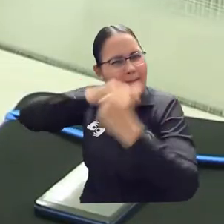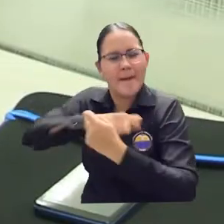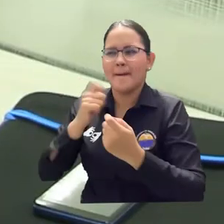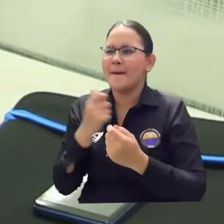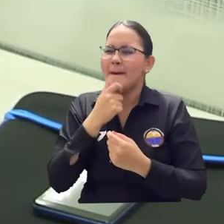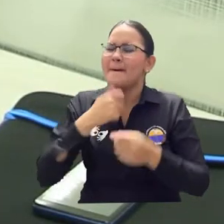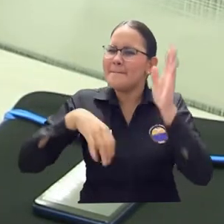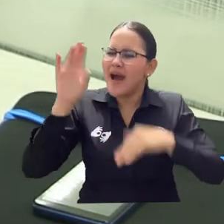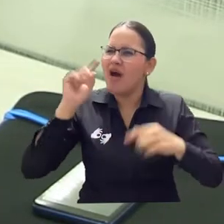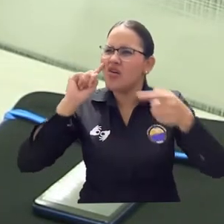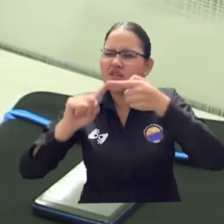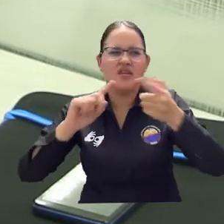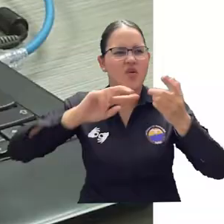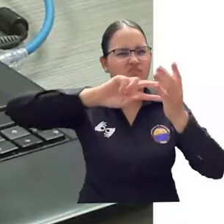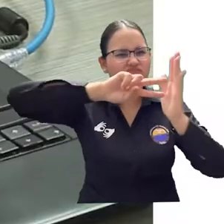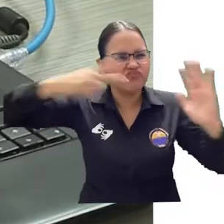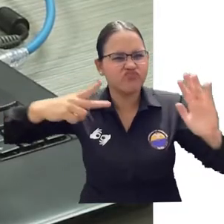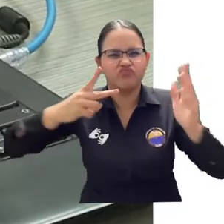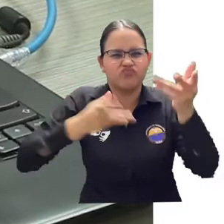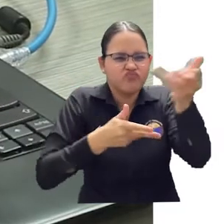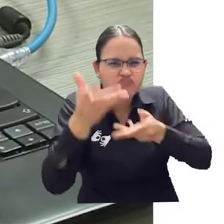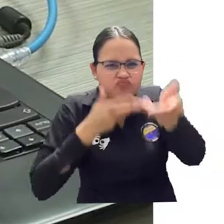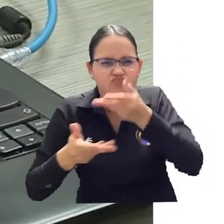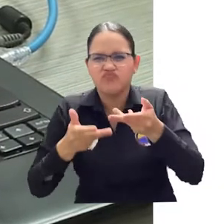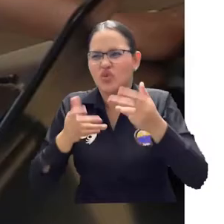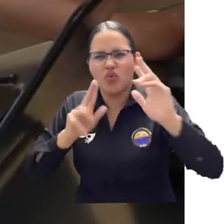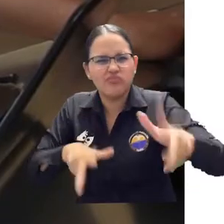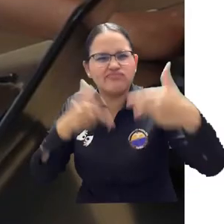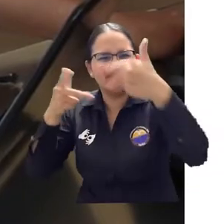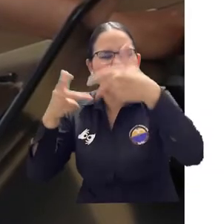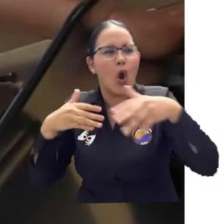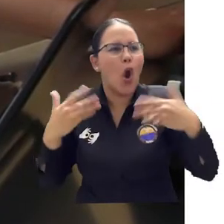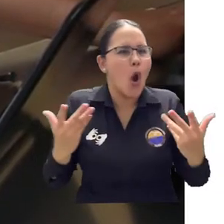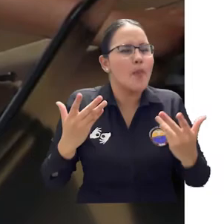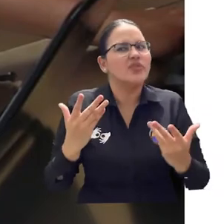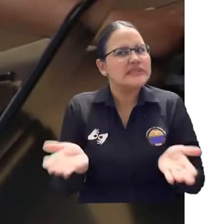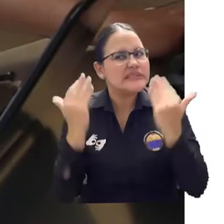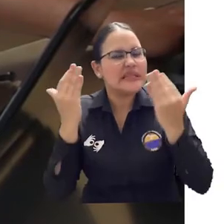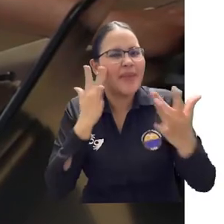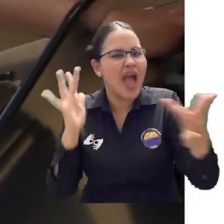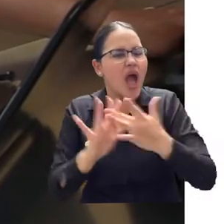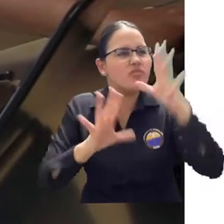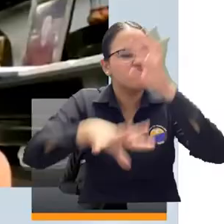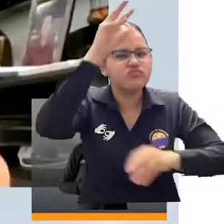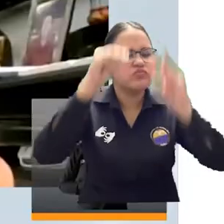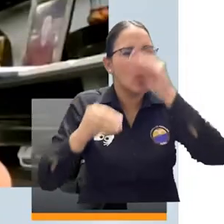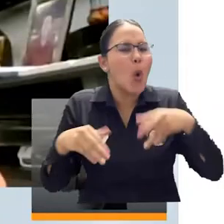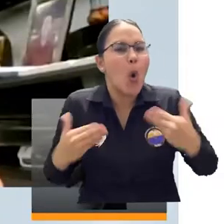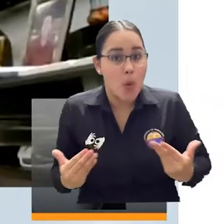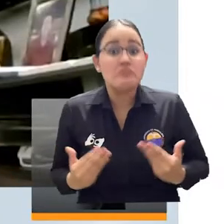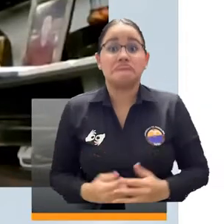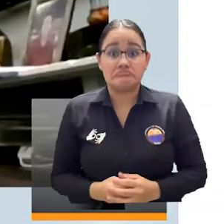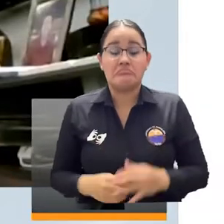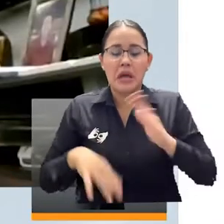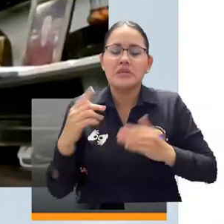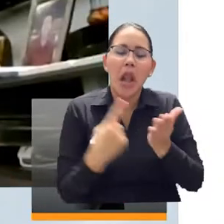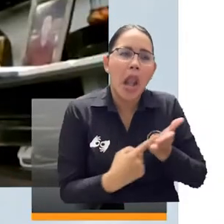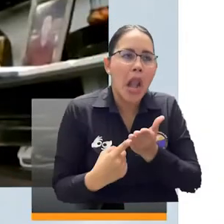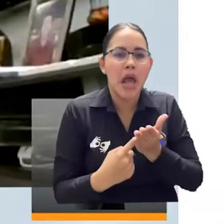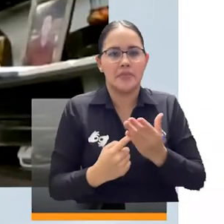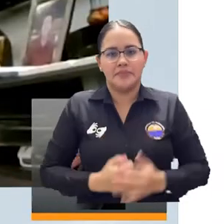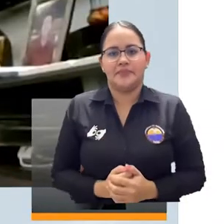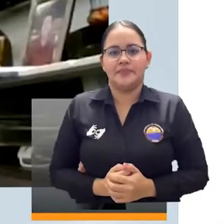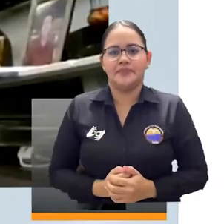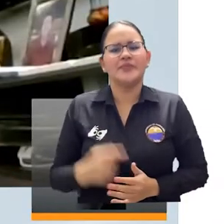la interacción de espacios físicos y digitales para fortalecer el aprendizaje de los universitarios. Hemos trabajado muchísimo